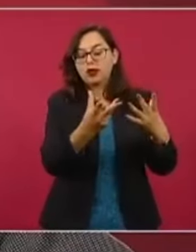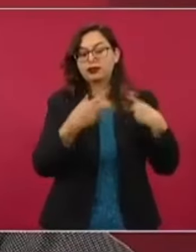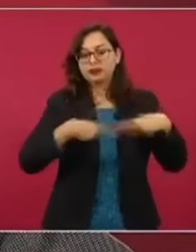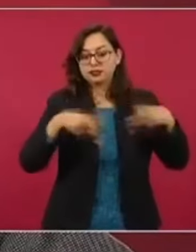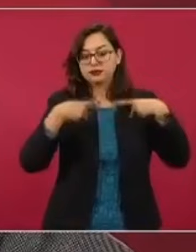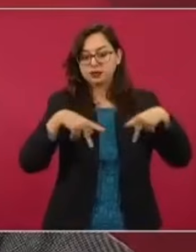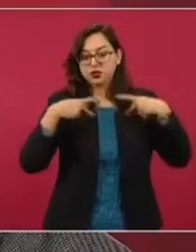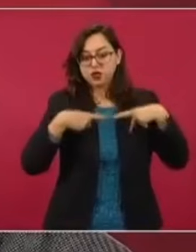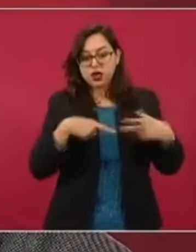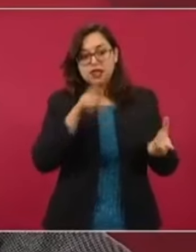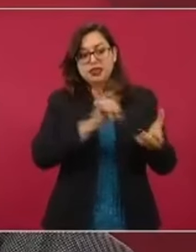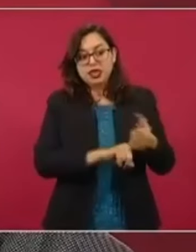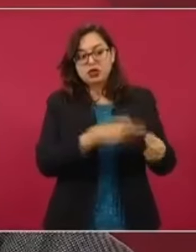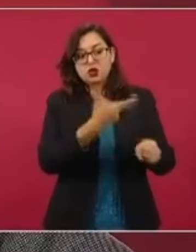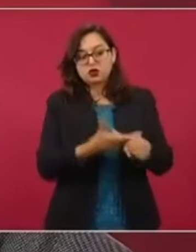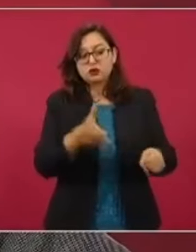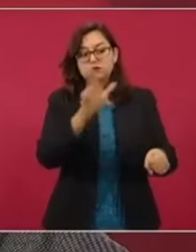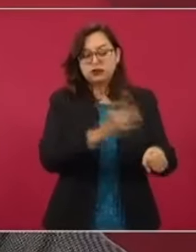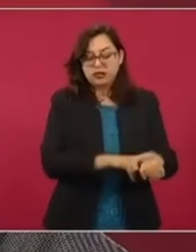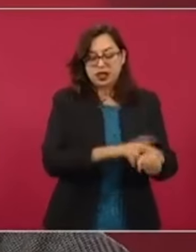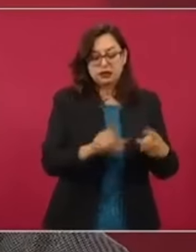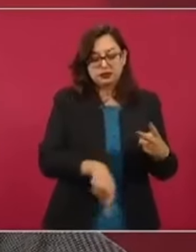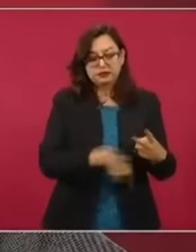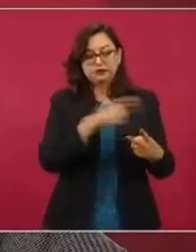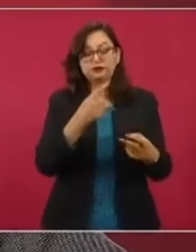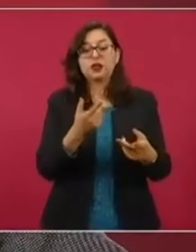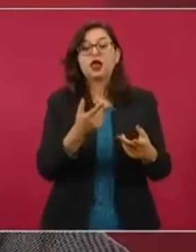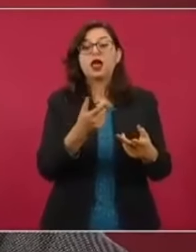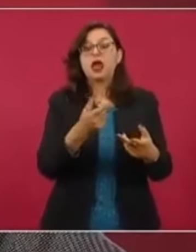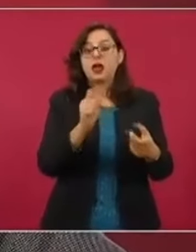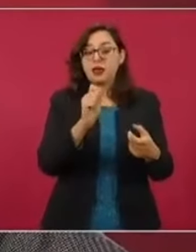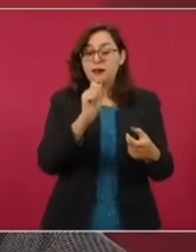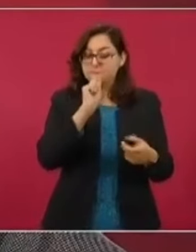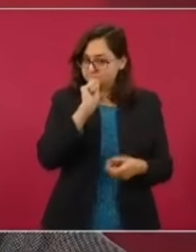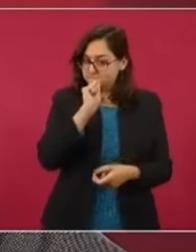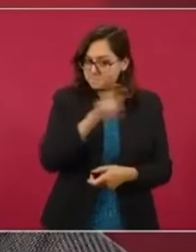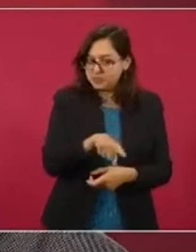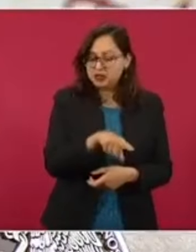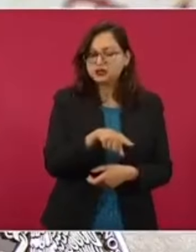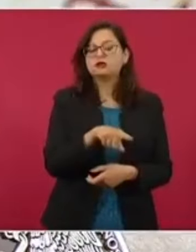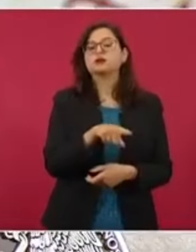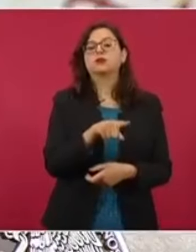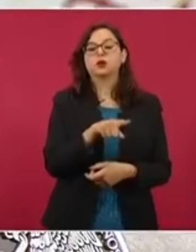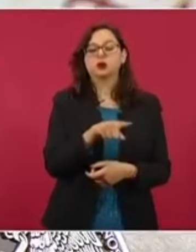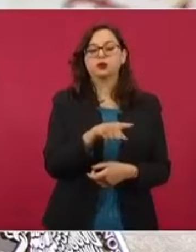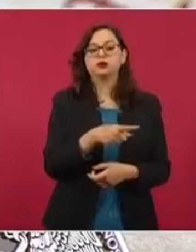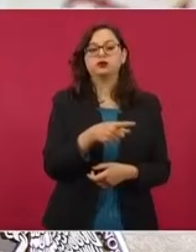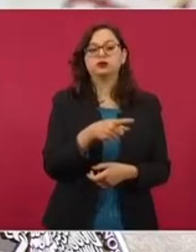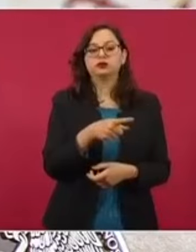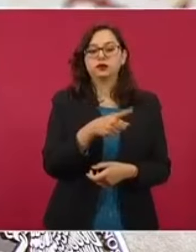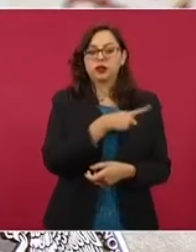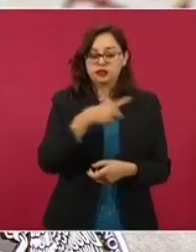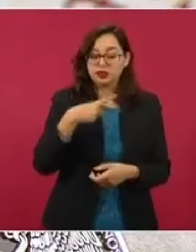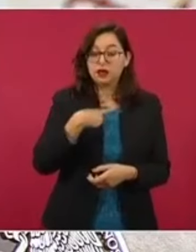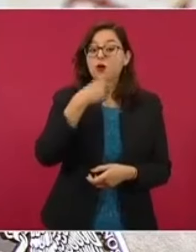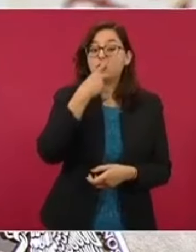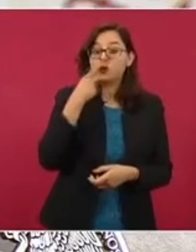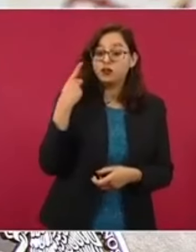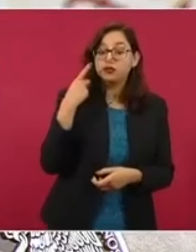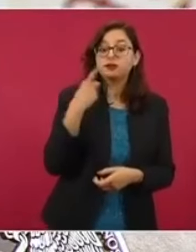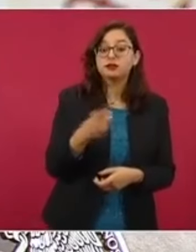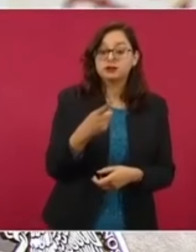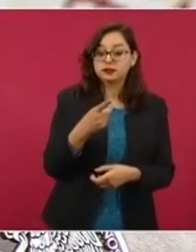unidades que están atendiendo el COVID y que, por cierto, en ese operativo se avanzó, y lo señalé,